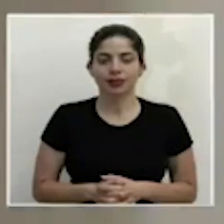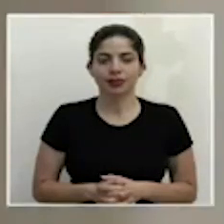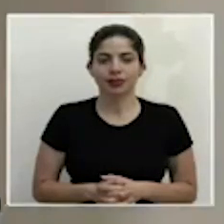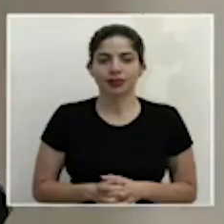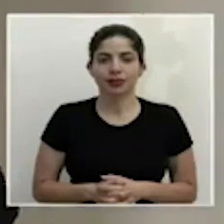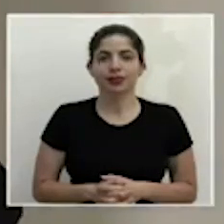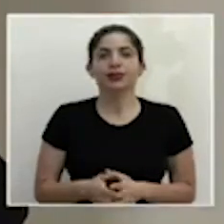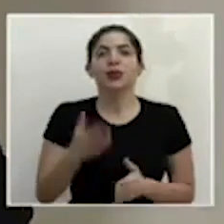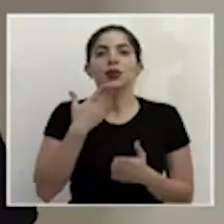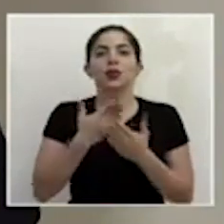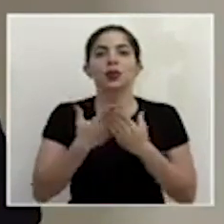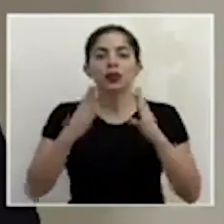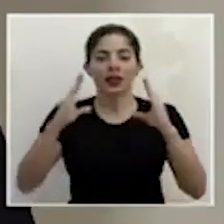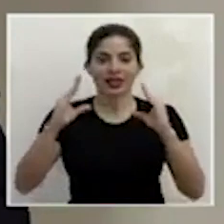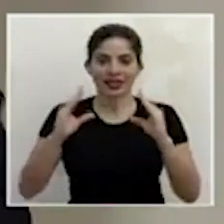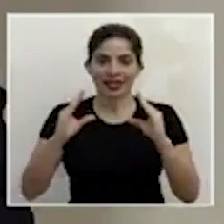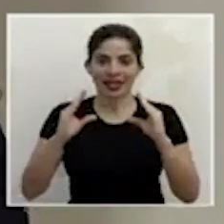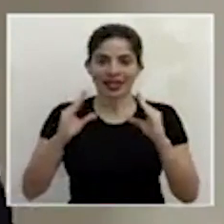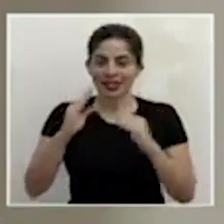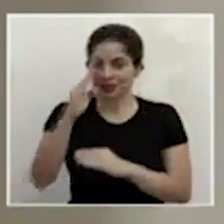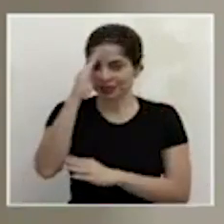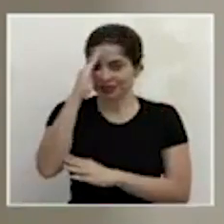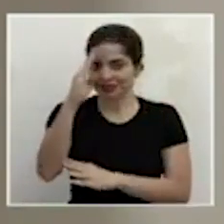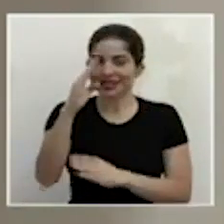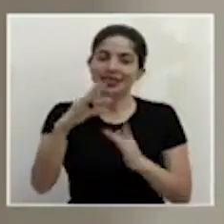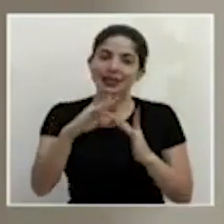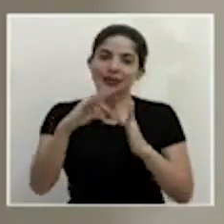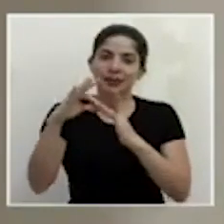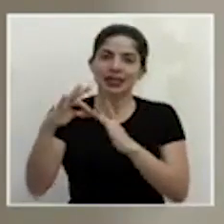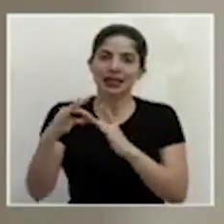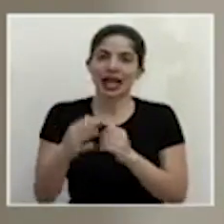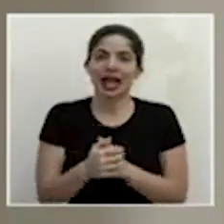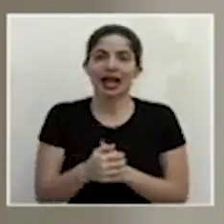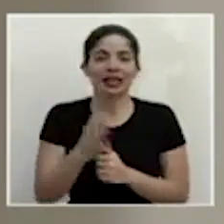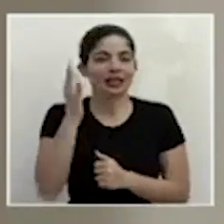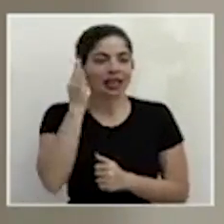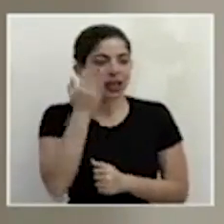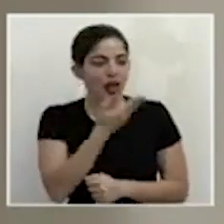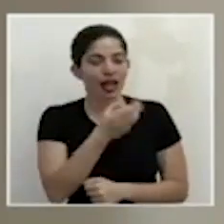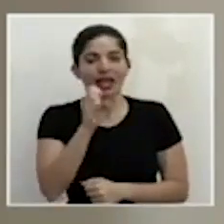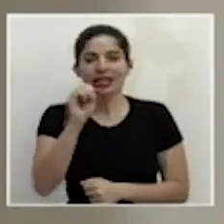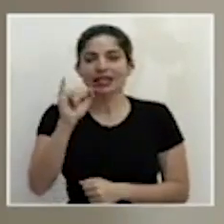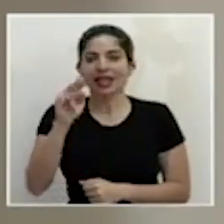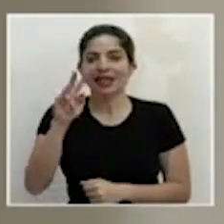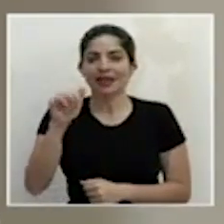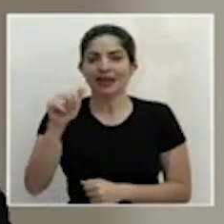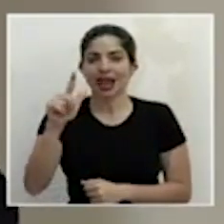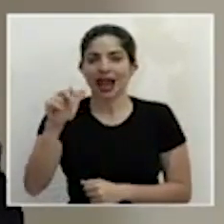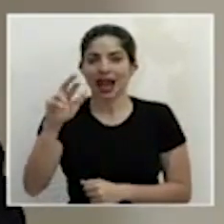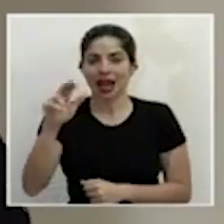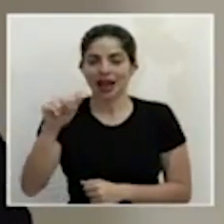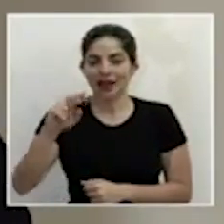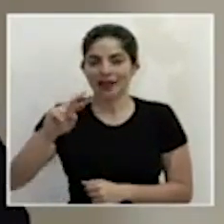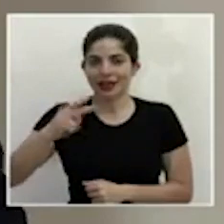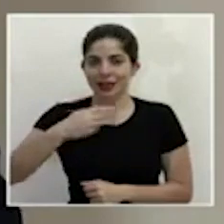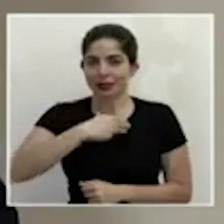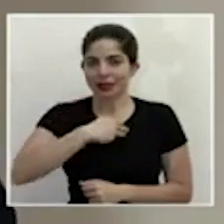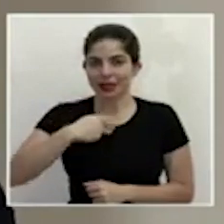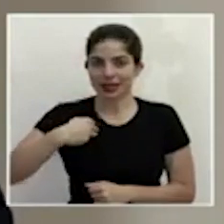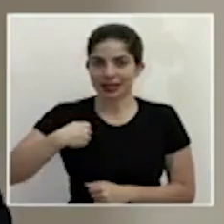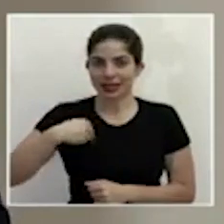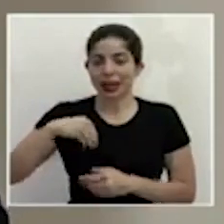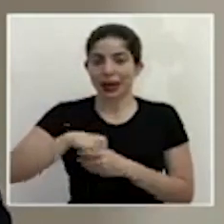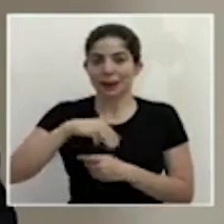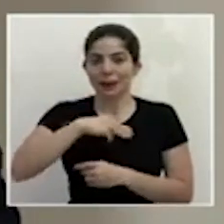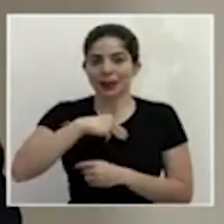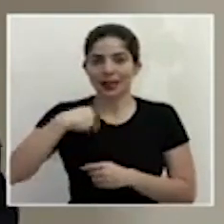Muy buenas tardes, un saludo especial a la señora Silvia Lara, viceministra del Ministerio